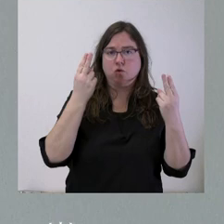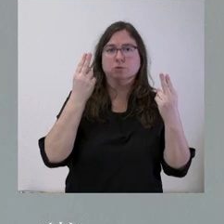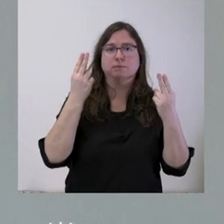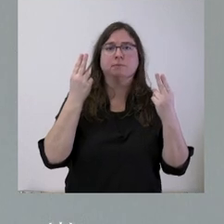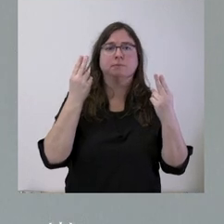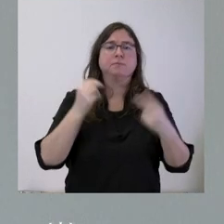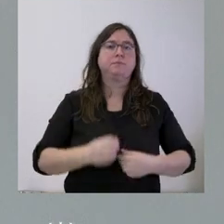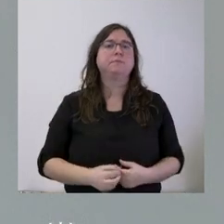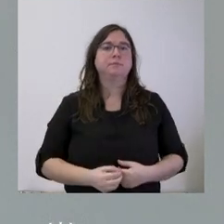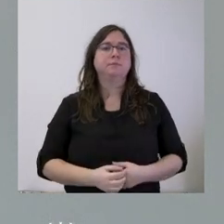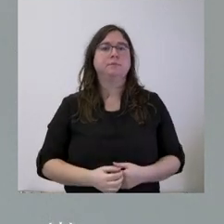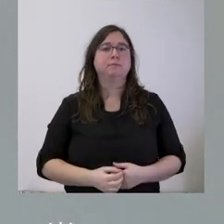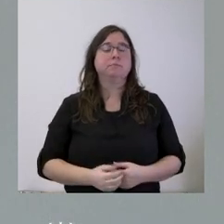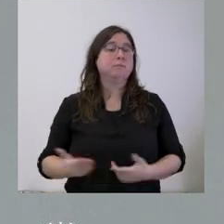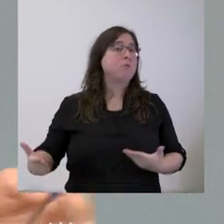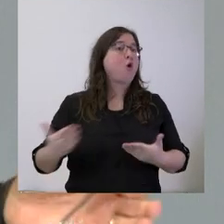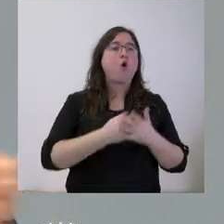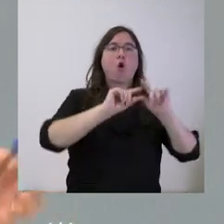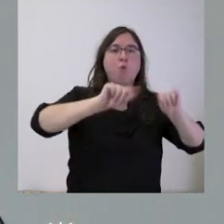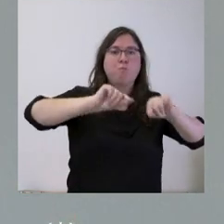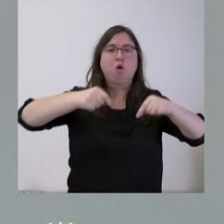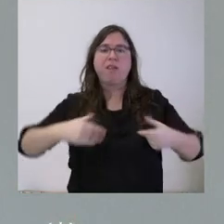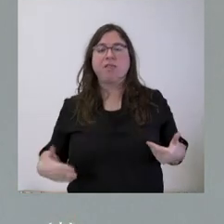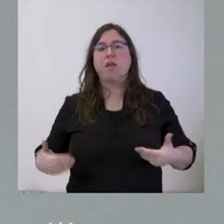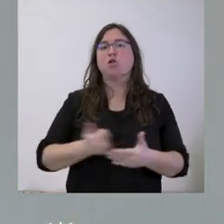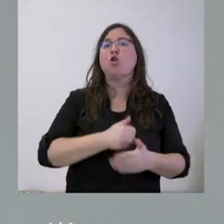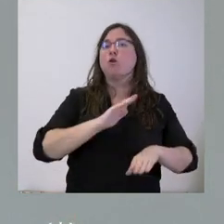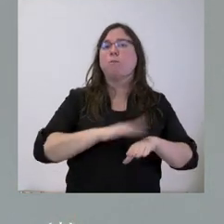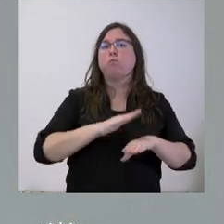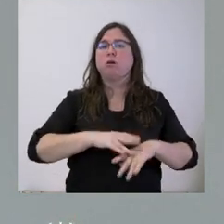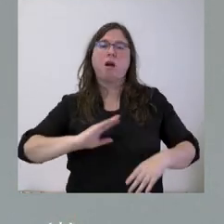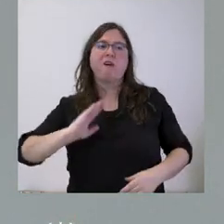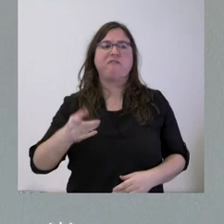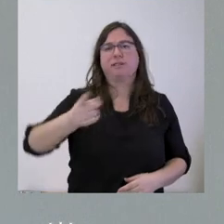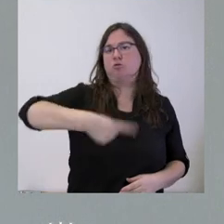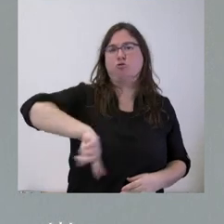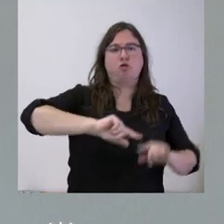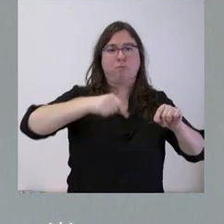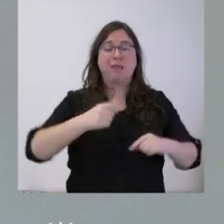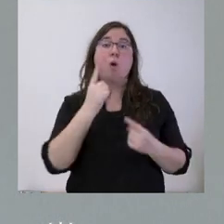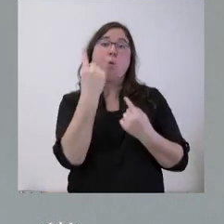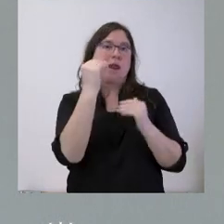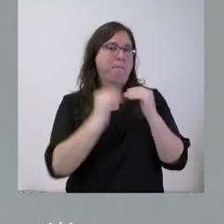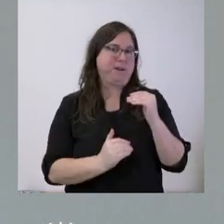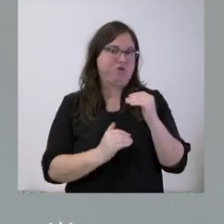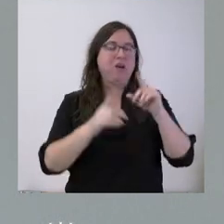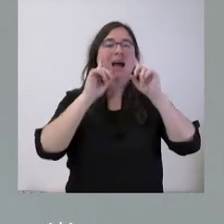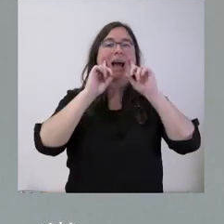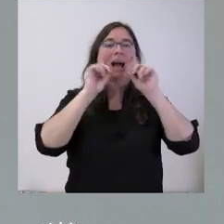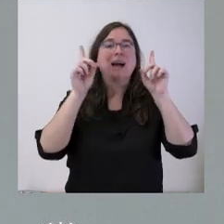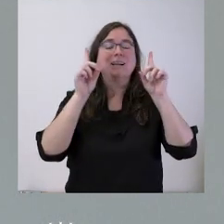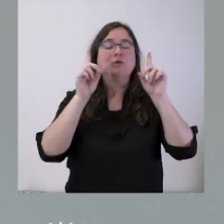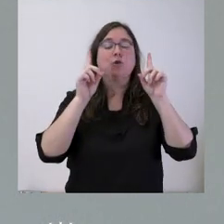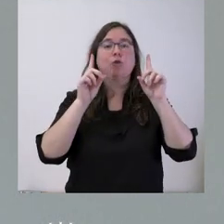todas las provincias porque hacen este efecto para todas las provincias, menos en una en el caso de los